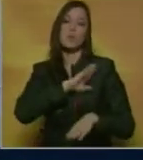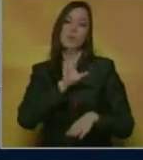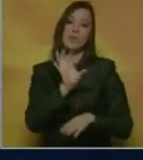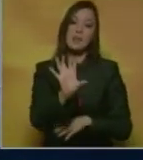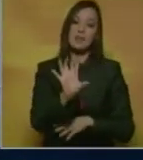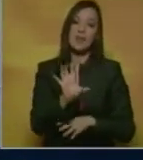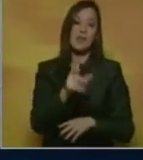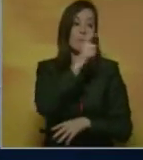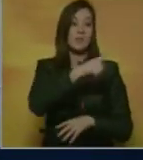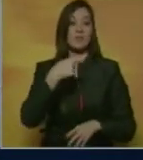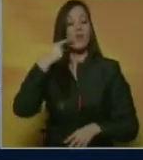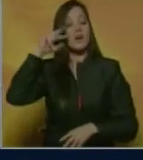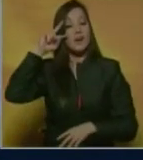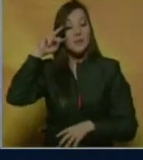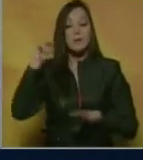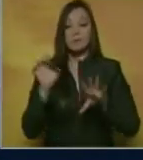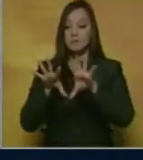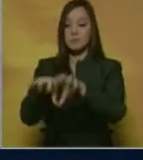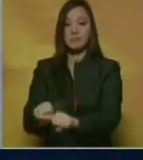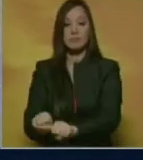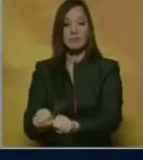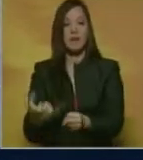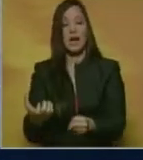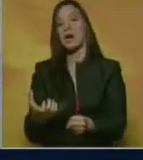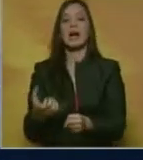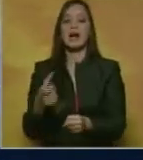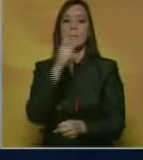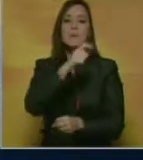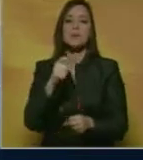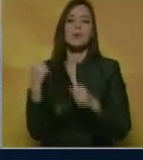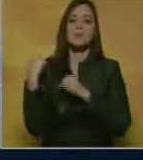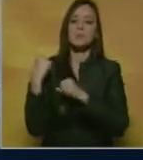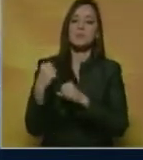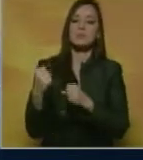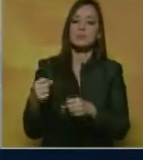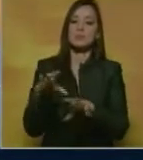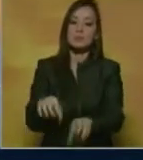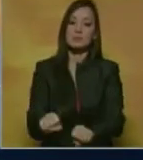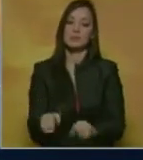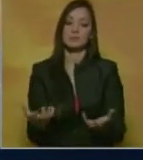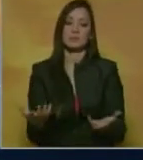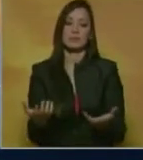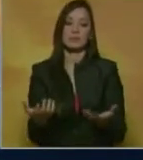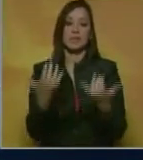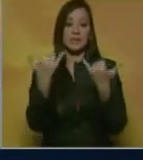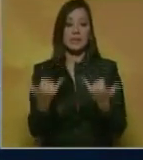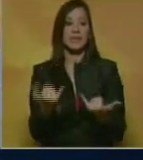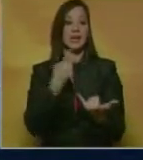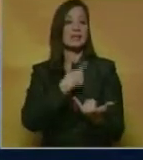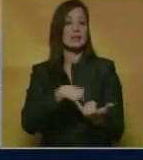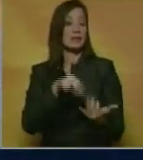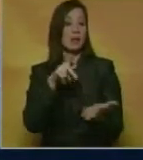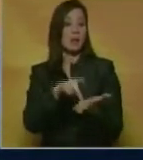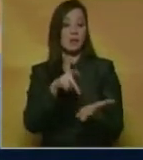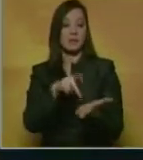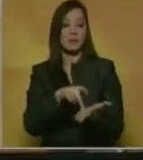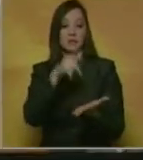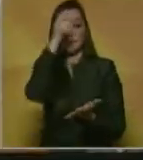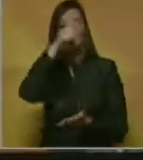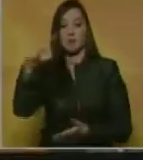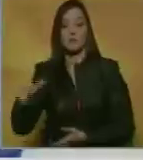Es decir, que muchos de estos terrenos ya tenemos la participación del poder popular. Tenemos 80.